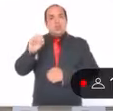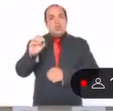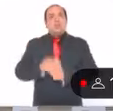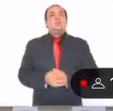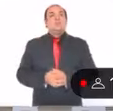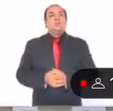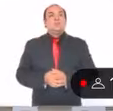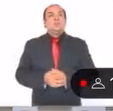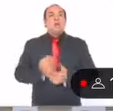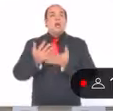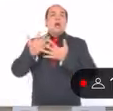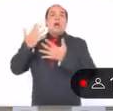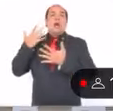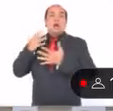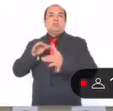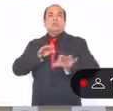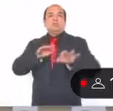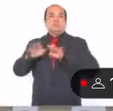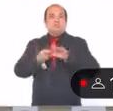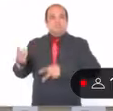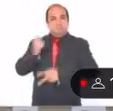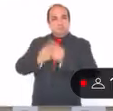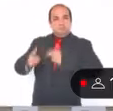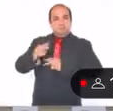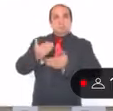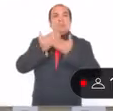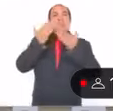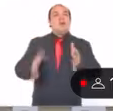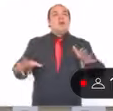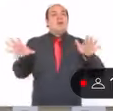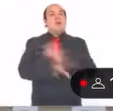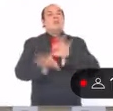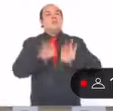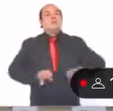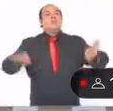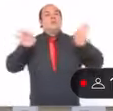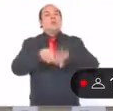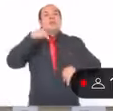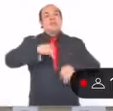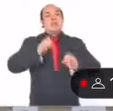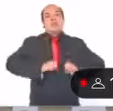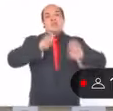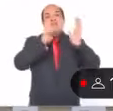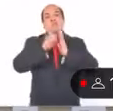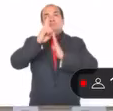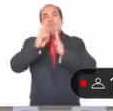y que hoy haya cambios sustanciales en esta querida unidad tan grande.